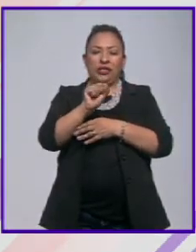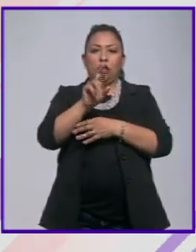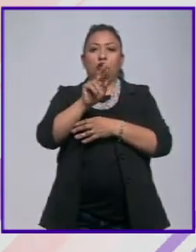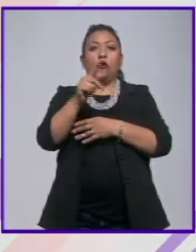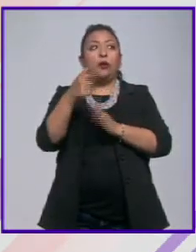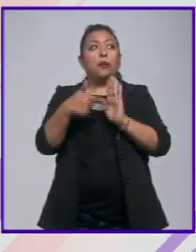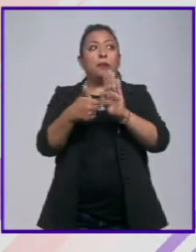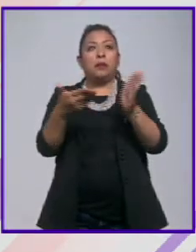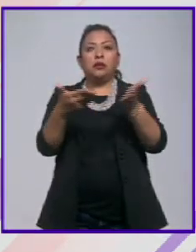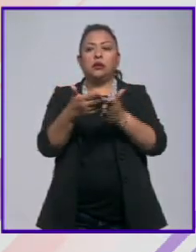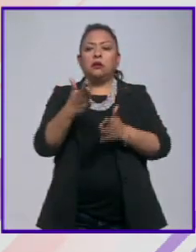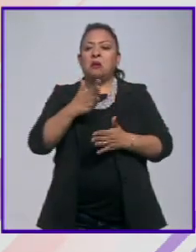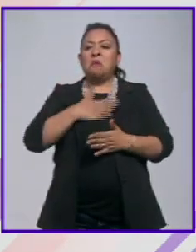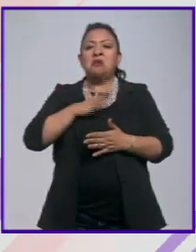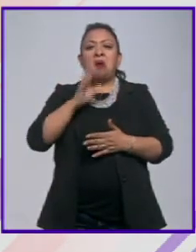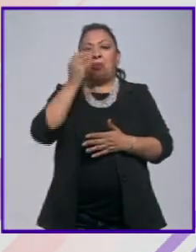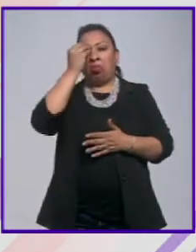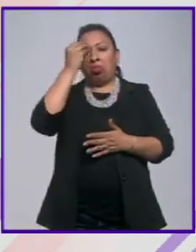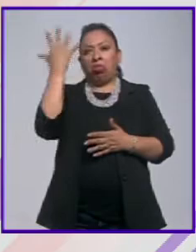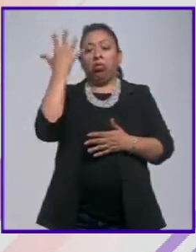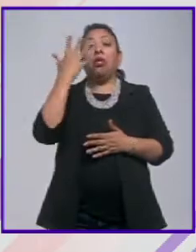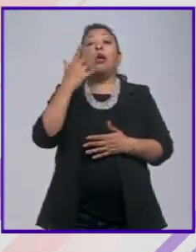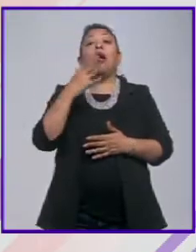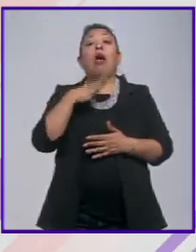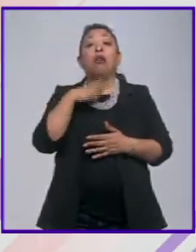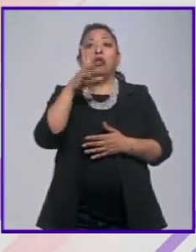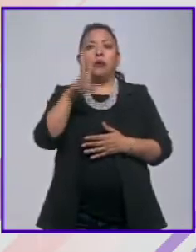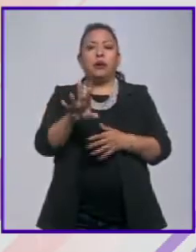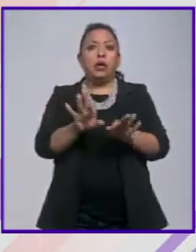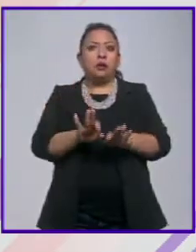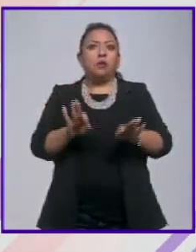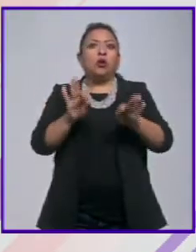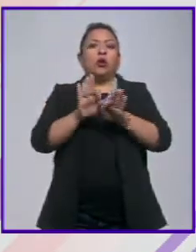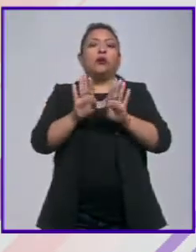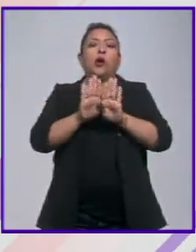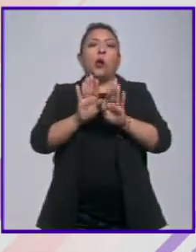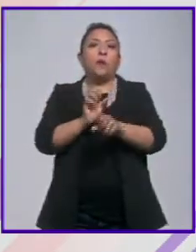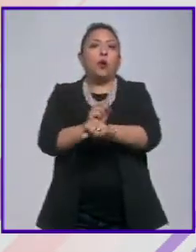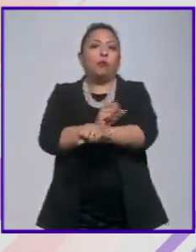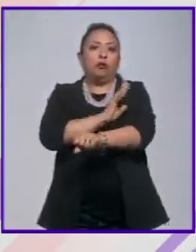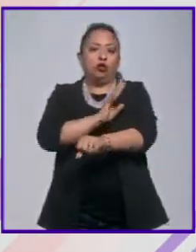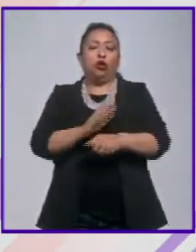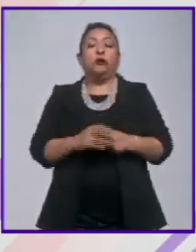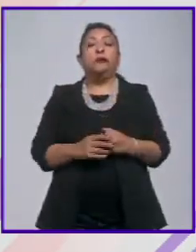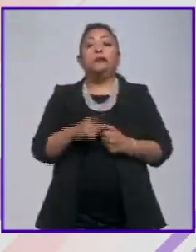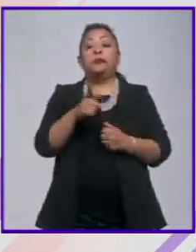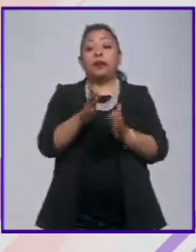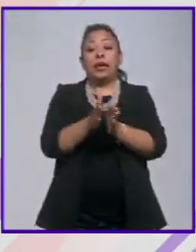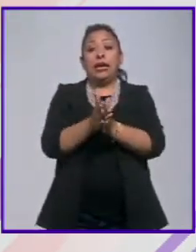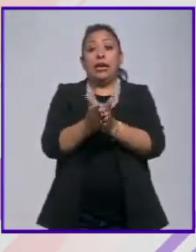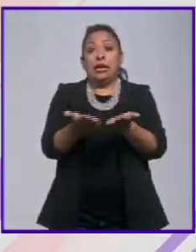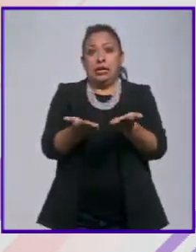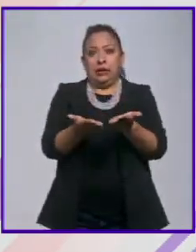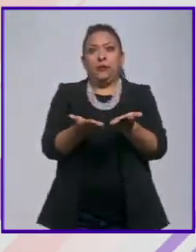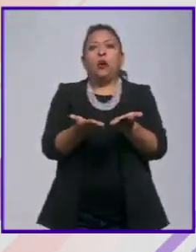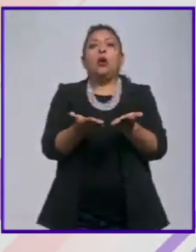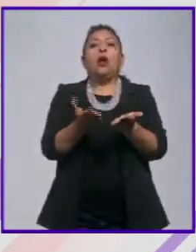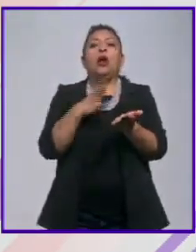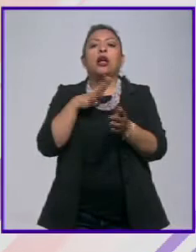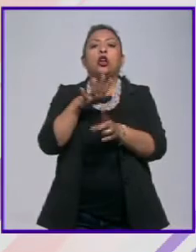de mí ya ni te acuerdas el cual tiene una fuerte carga emocional porque es un libro que está